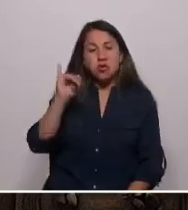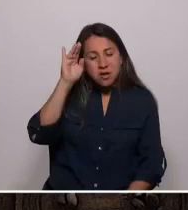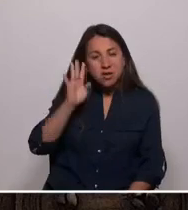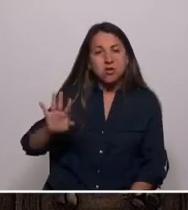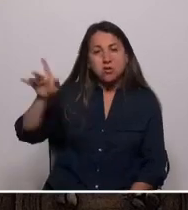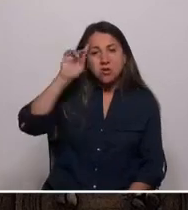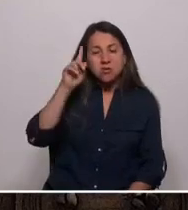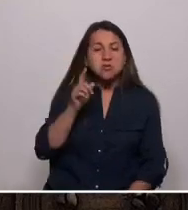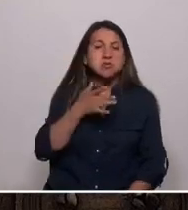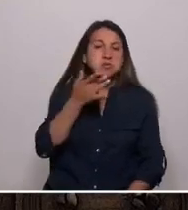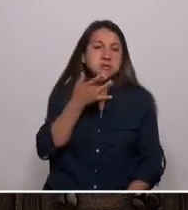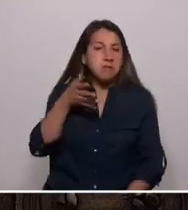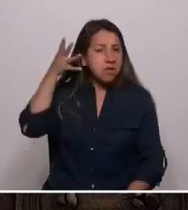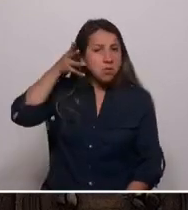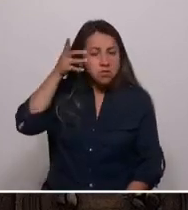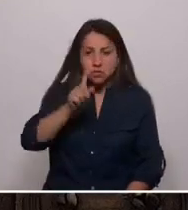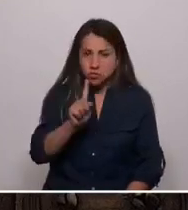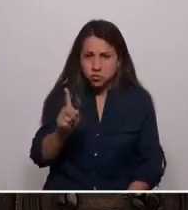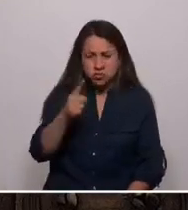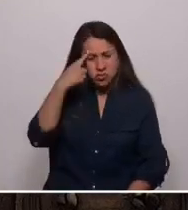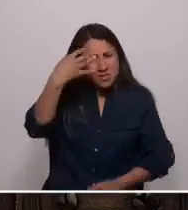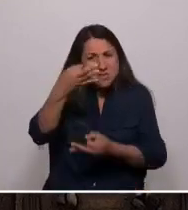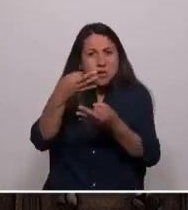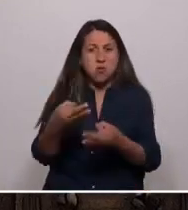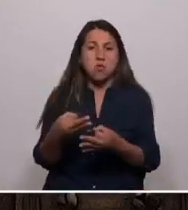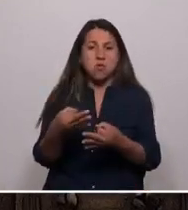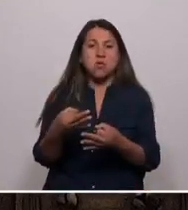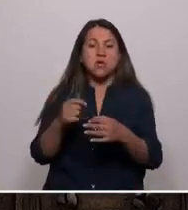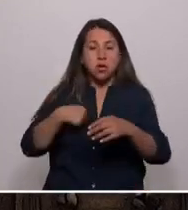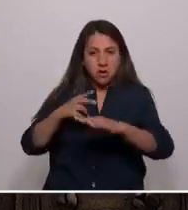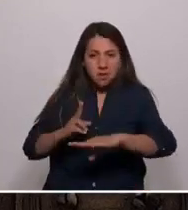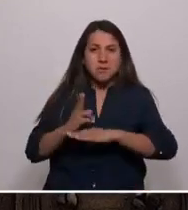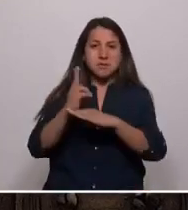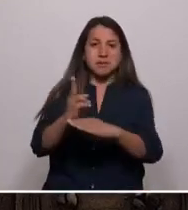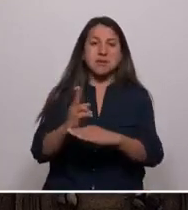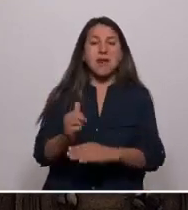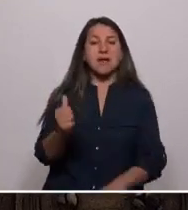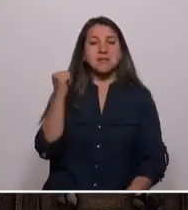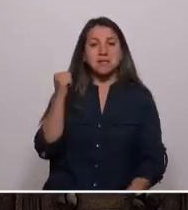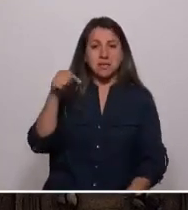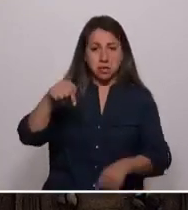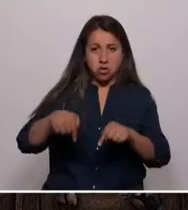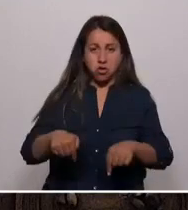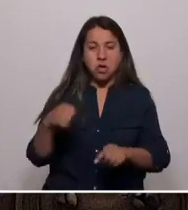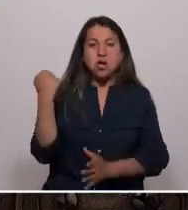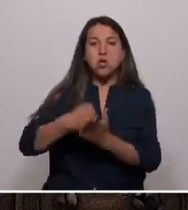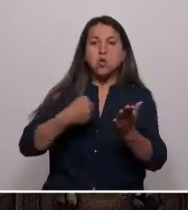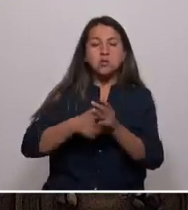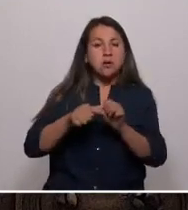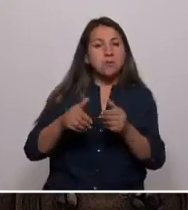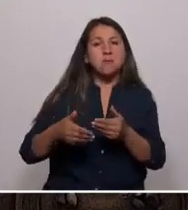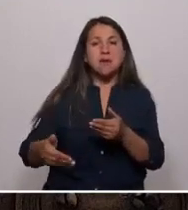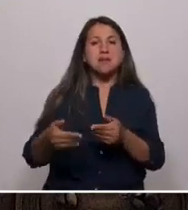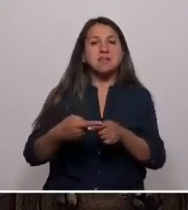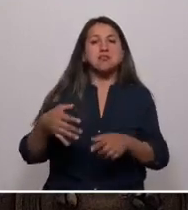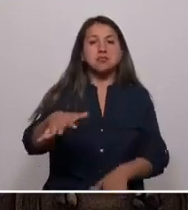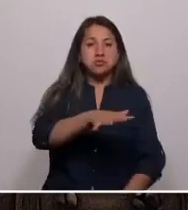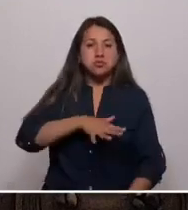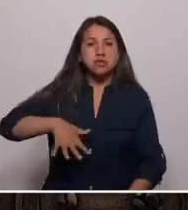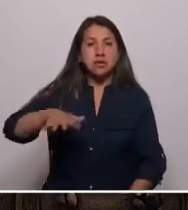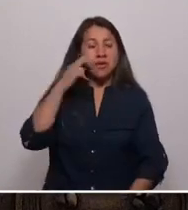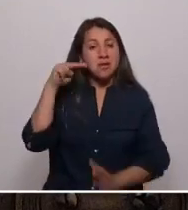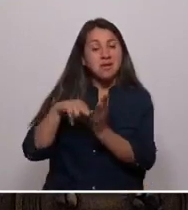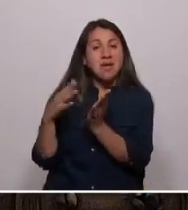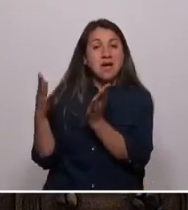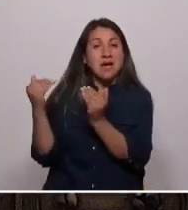un simple discurso, sino que convencido de que representan hoy y representaron ayer la lucha permanente de una sociedad por un anhelo